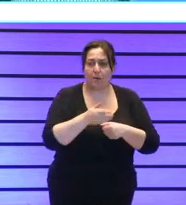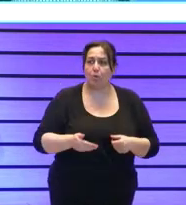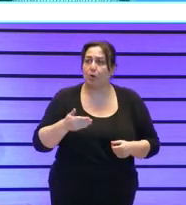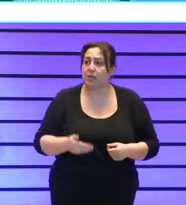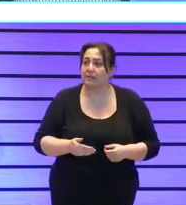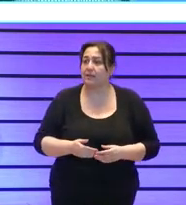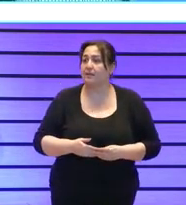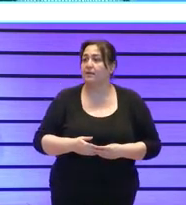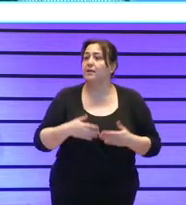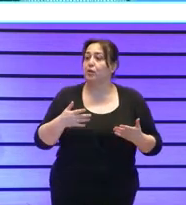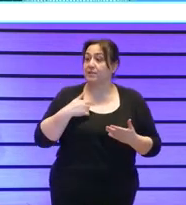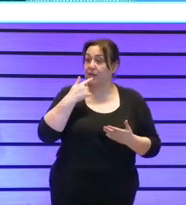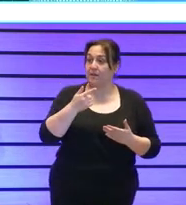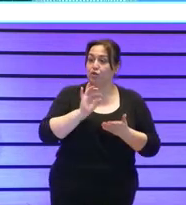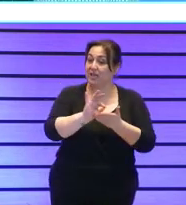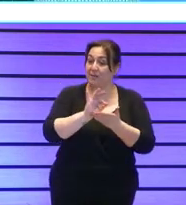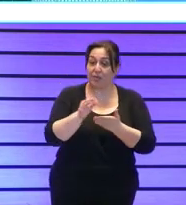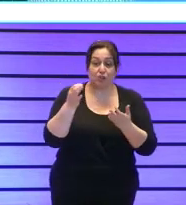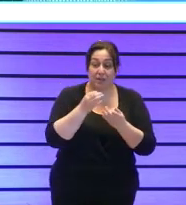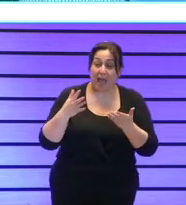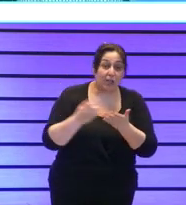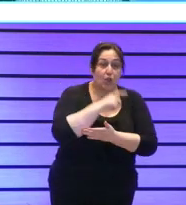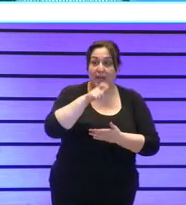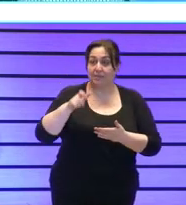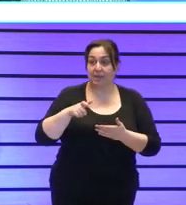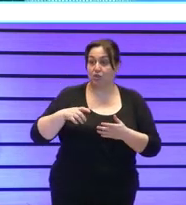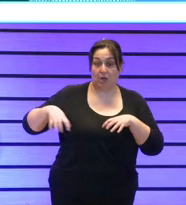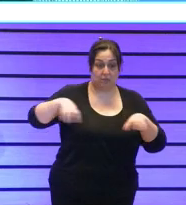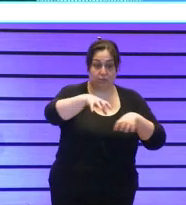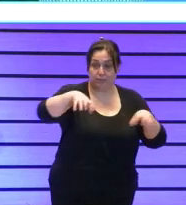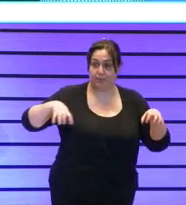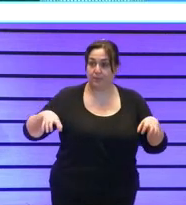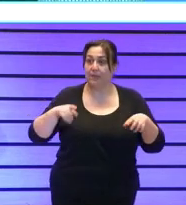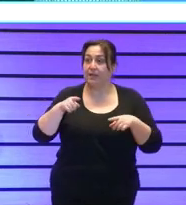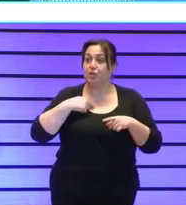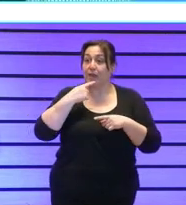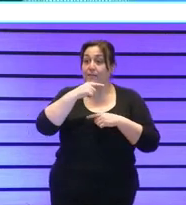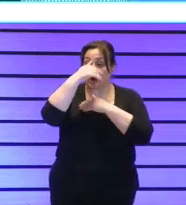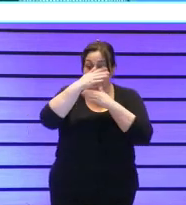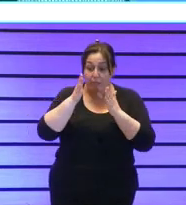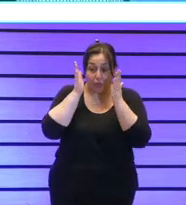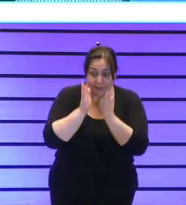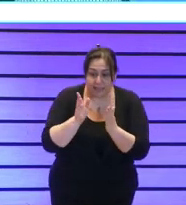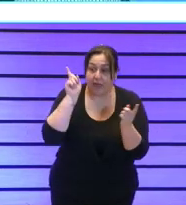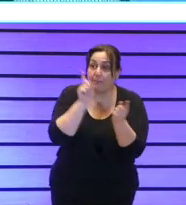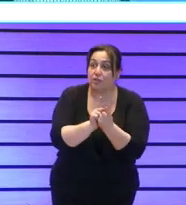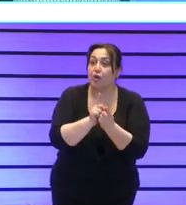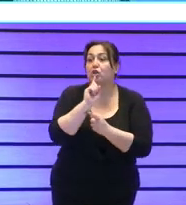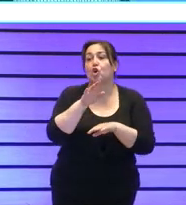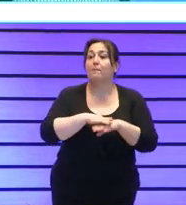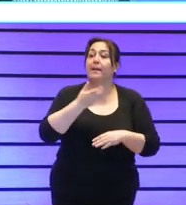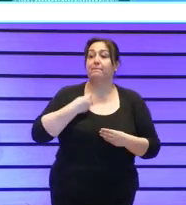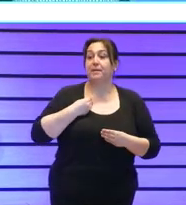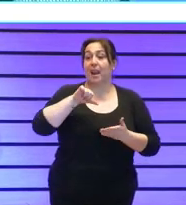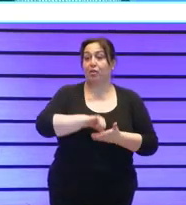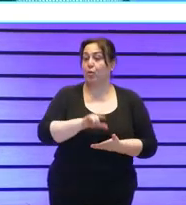importancia y decíamos los servicios tienen que llegar a todas las personas y esto que hablamos de la atención centrada a la persona no puede ser solo para la gente que vive en la